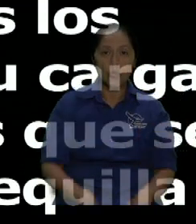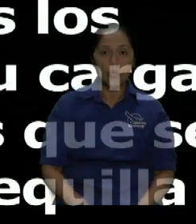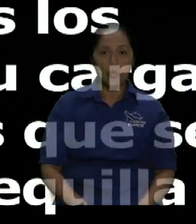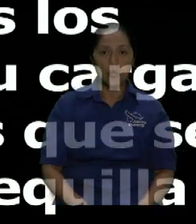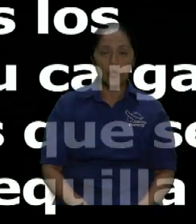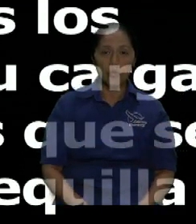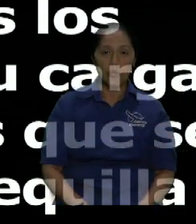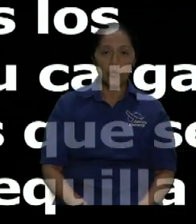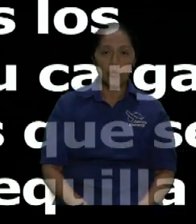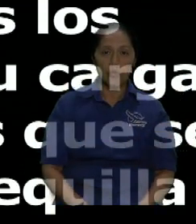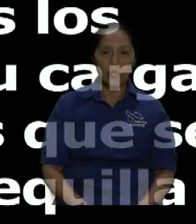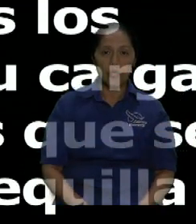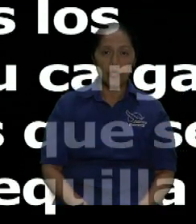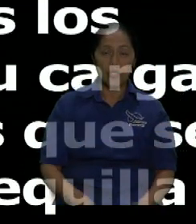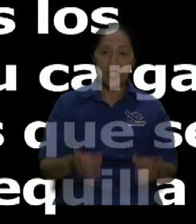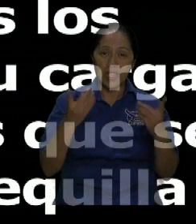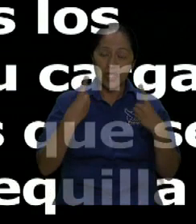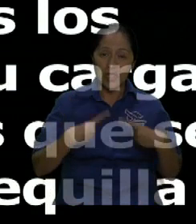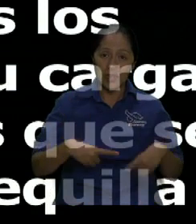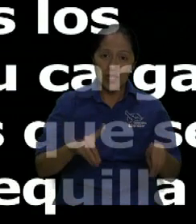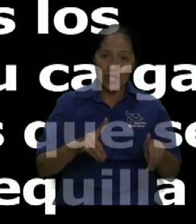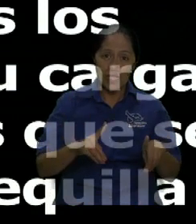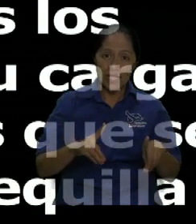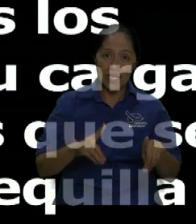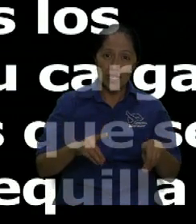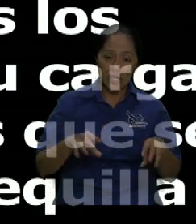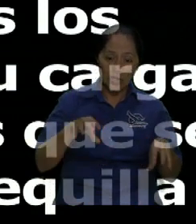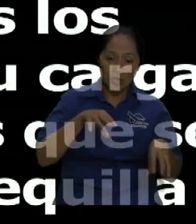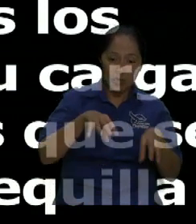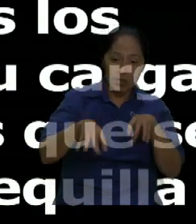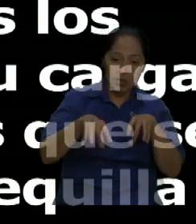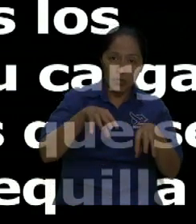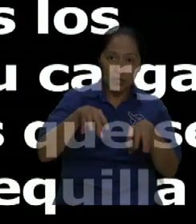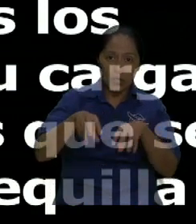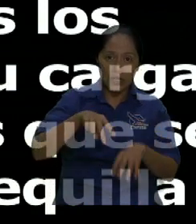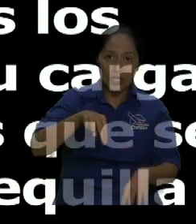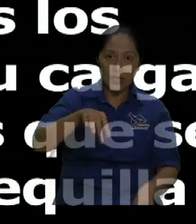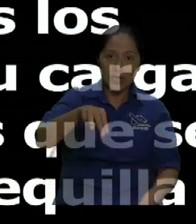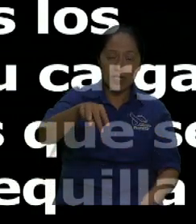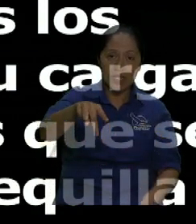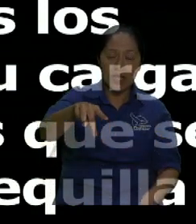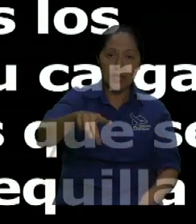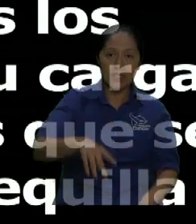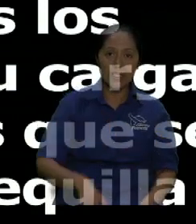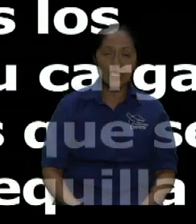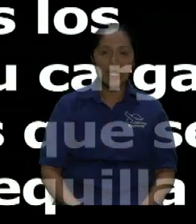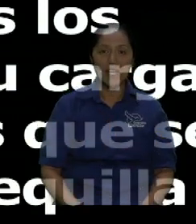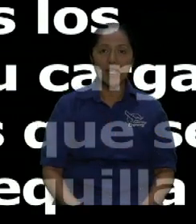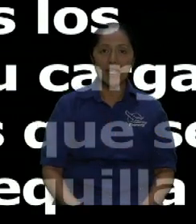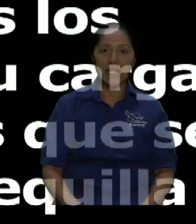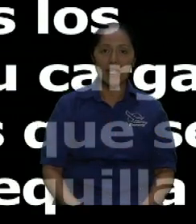dice mientras los animales andaban su carga sufrió tales sacudidas que se transformó en mantequilla